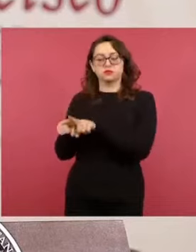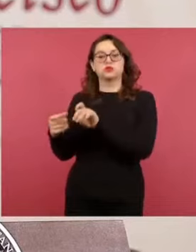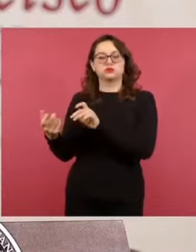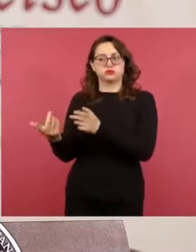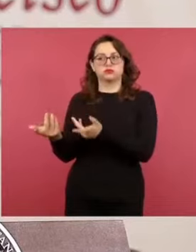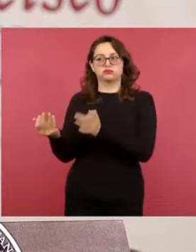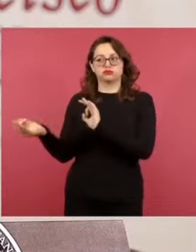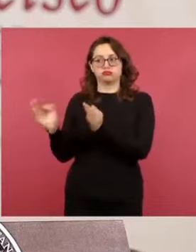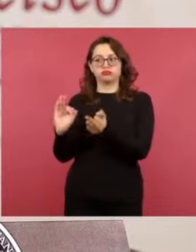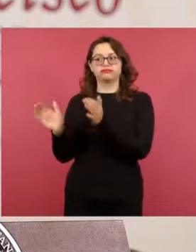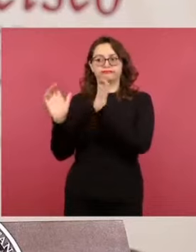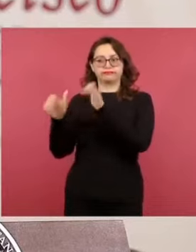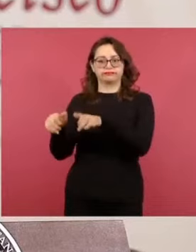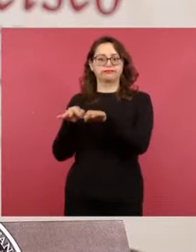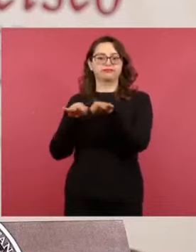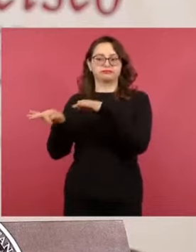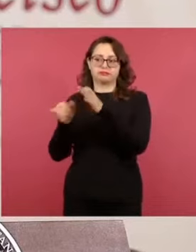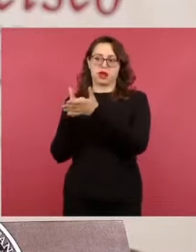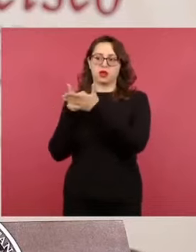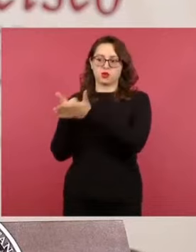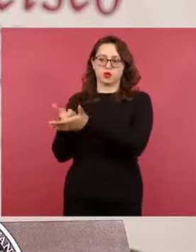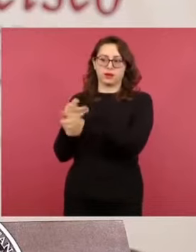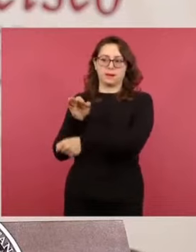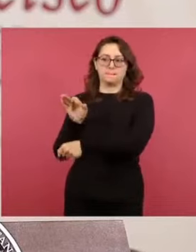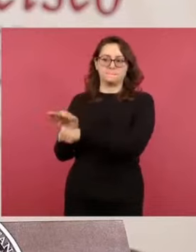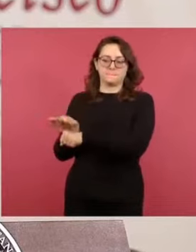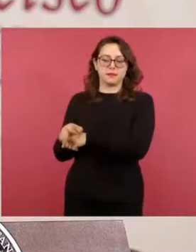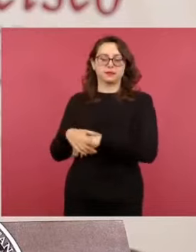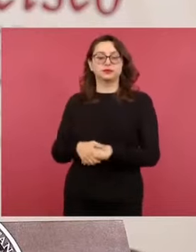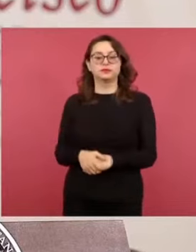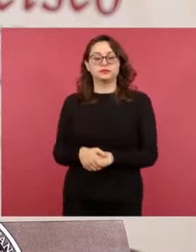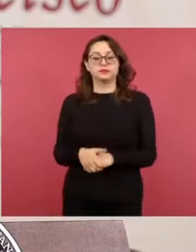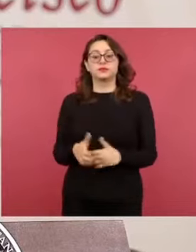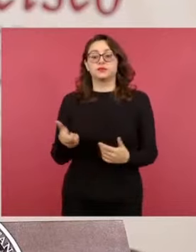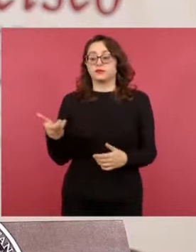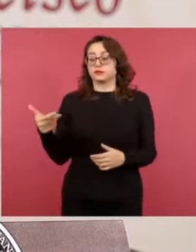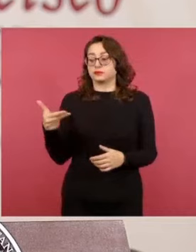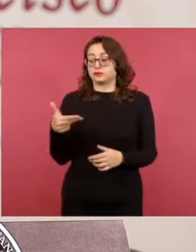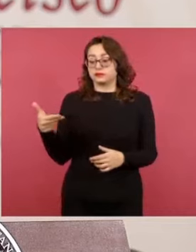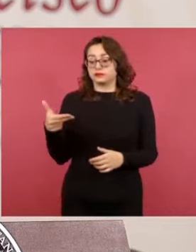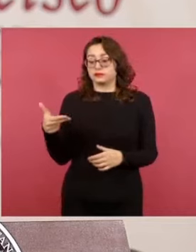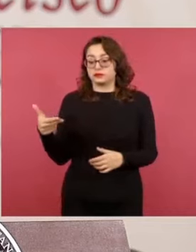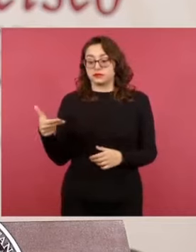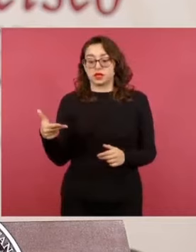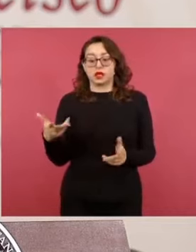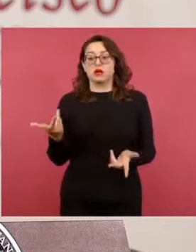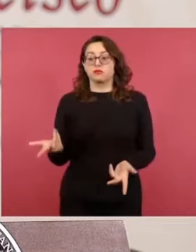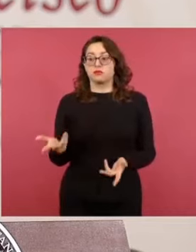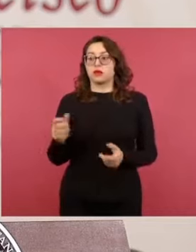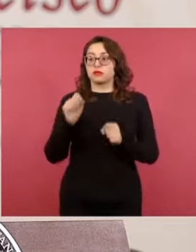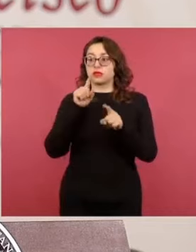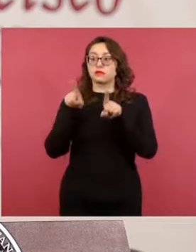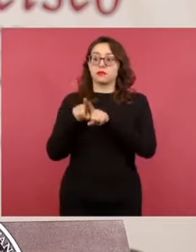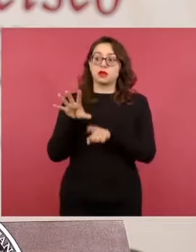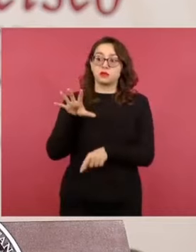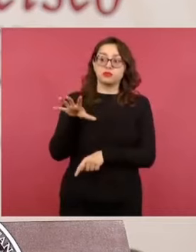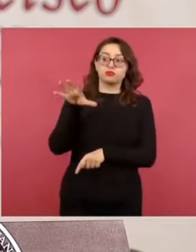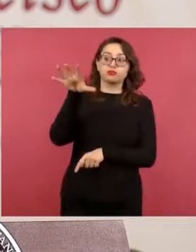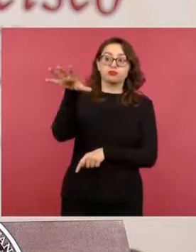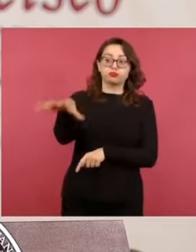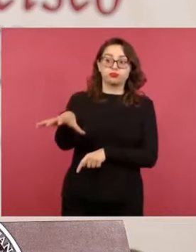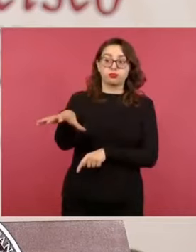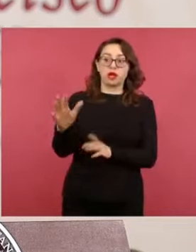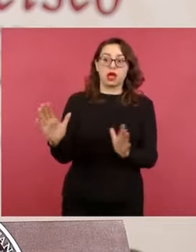económica y la generación de empleos indirectos. El hotel se encuentra muy cerca del sitio arqueológico, así como del centro de atención a